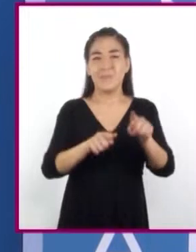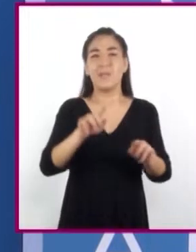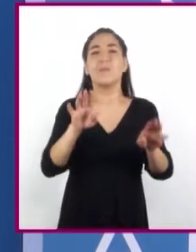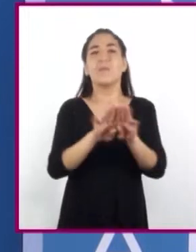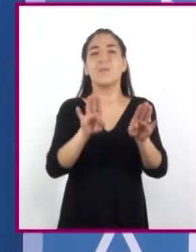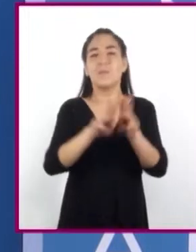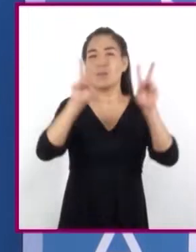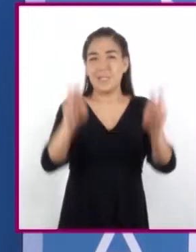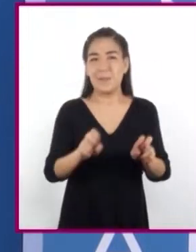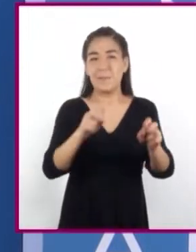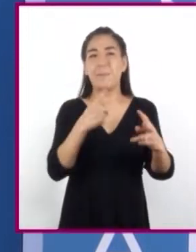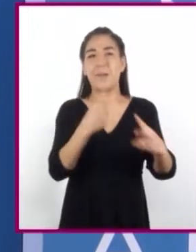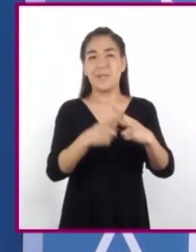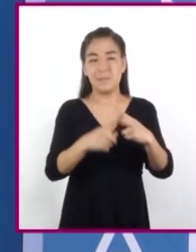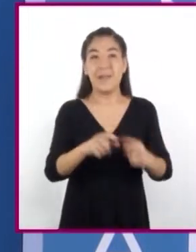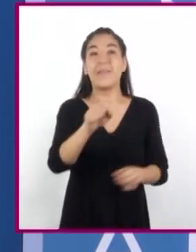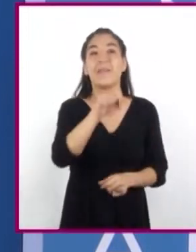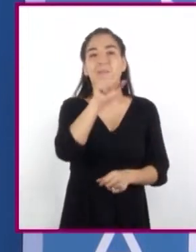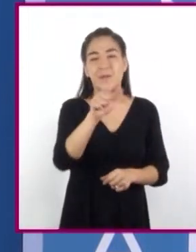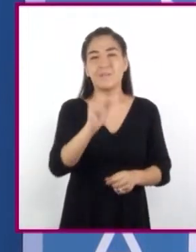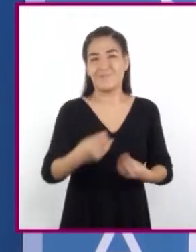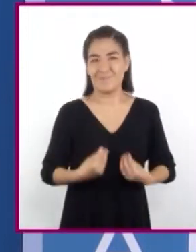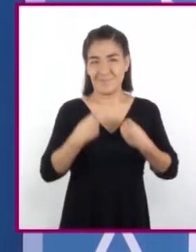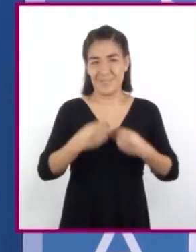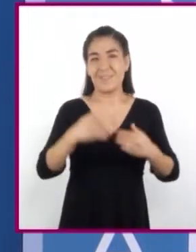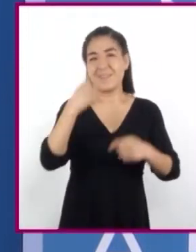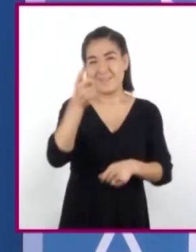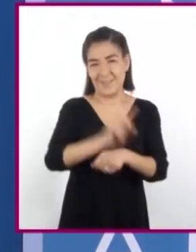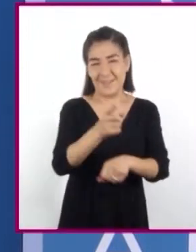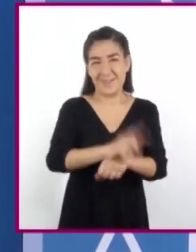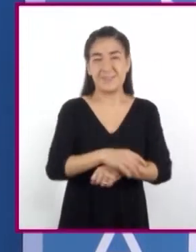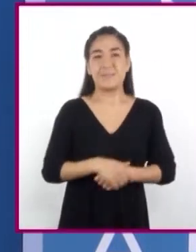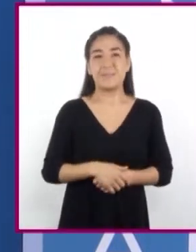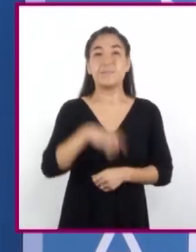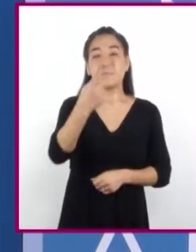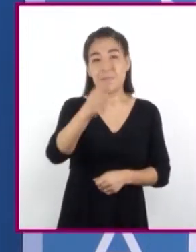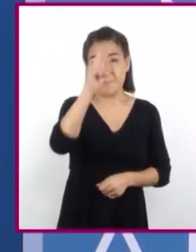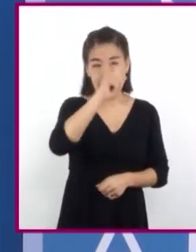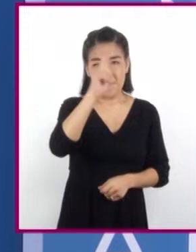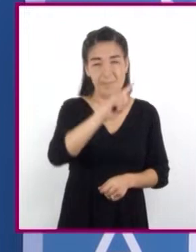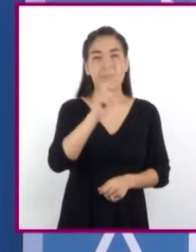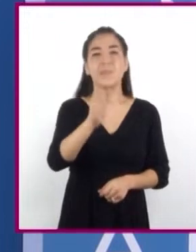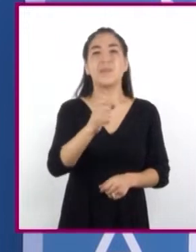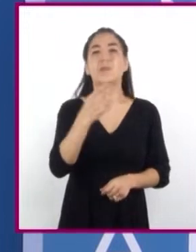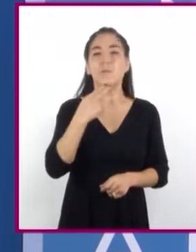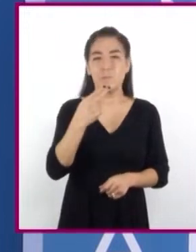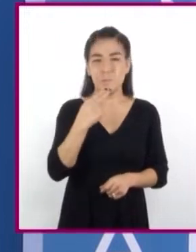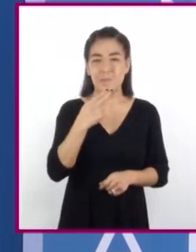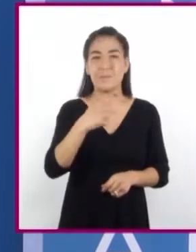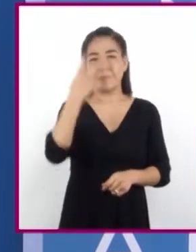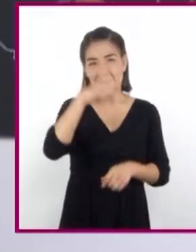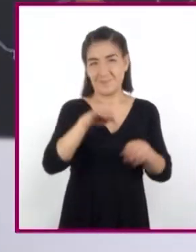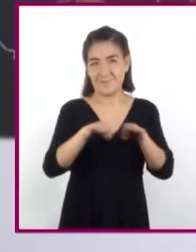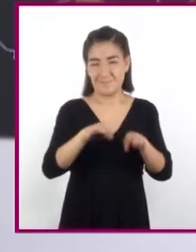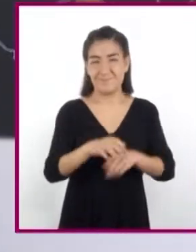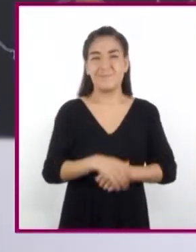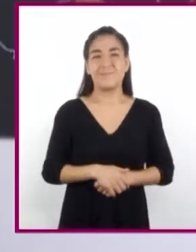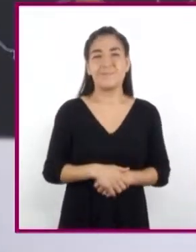matemáticas y además de nuestra vida cotidiana. Les recomendamos tener su material de trabajo listo.